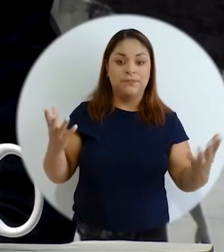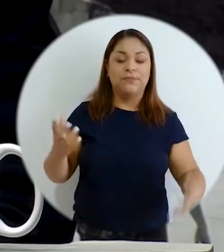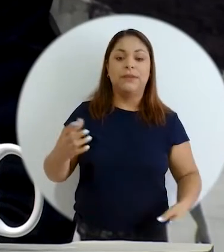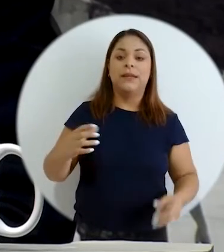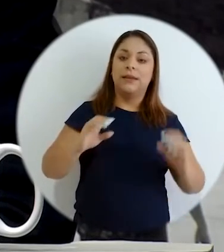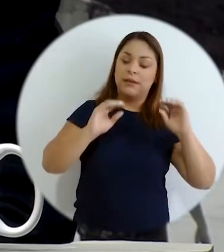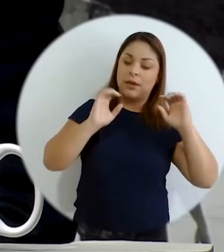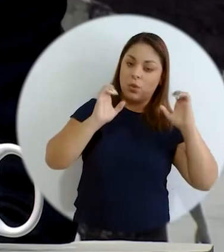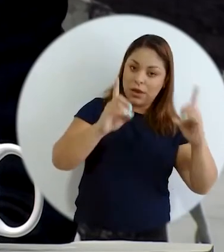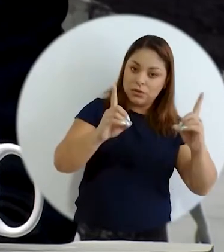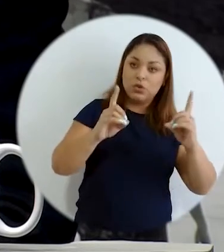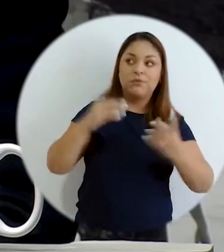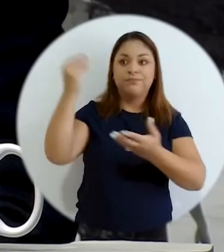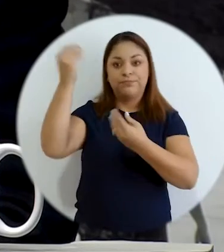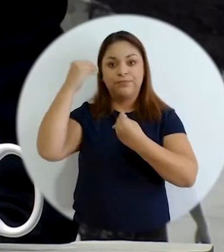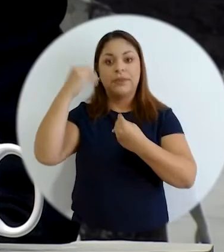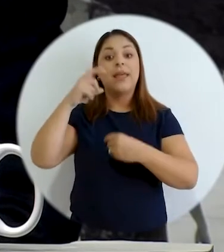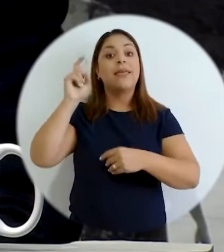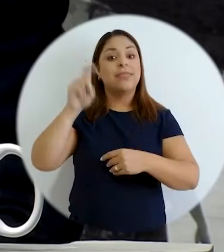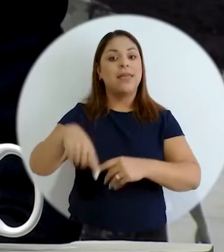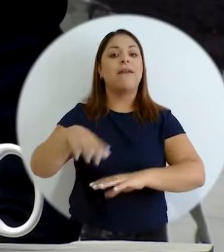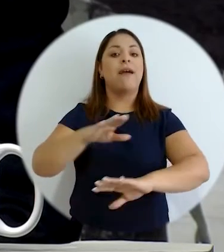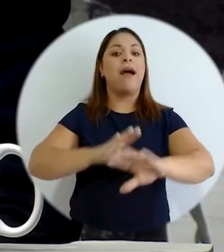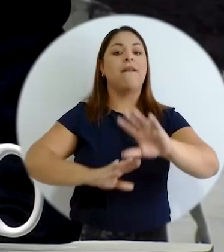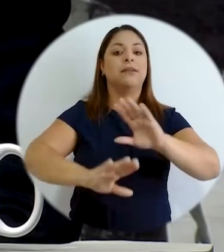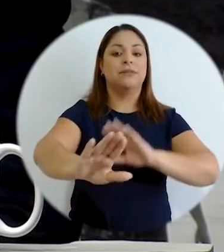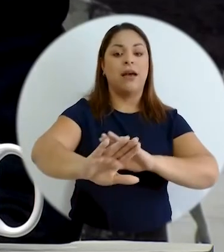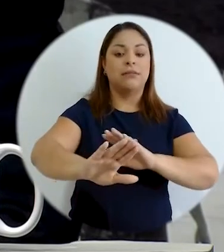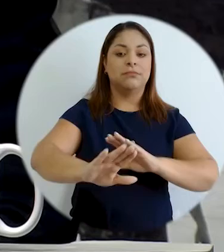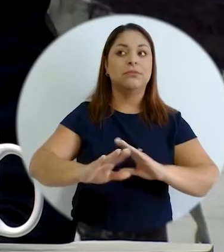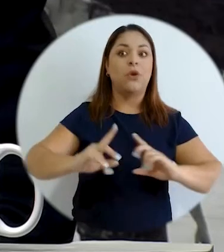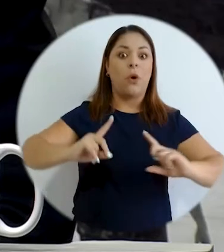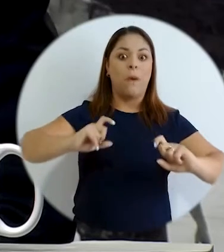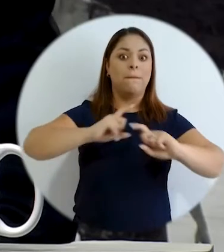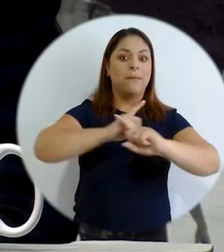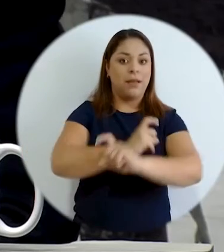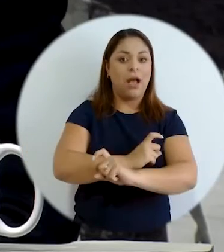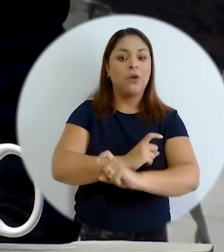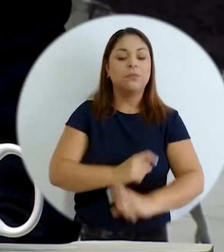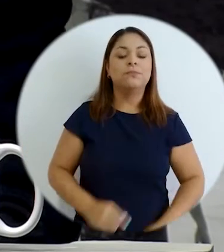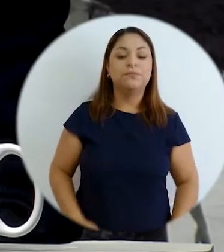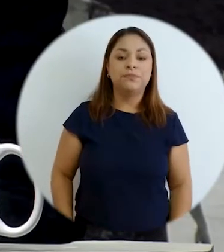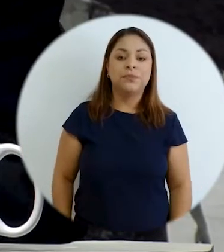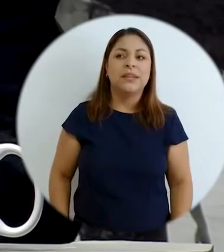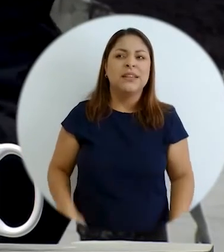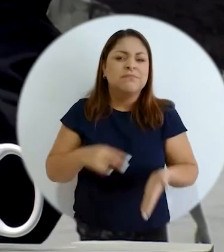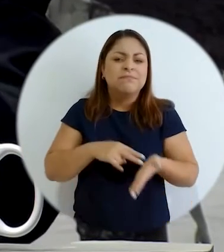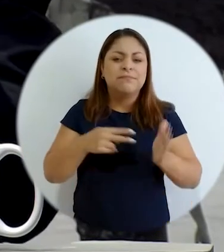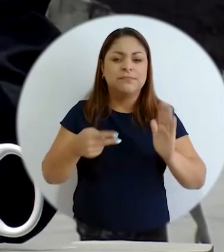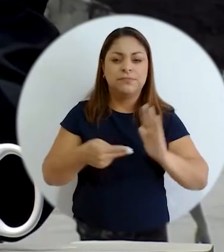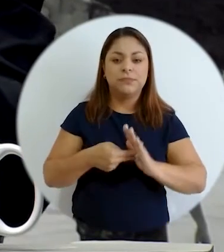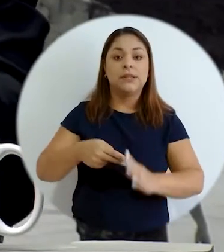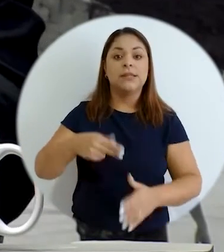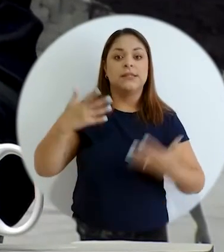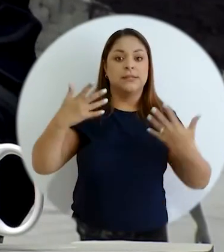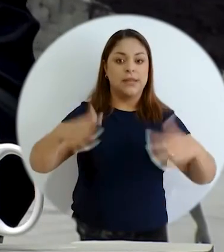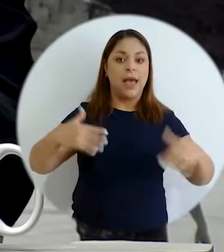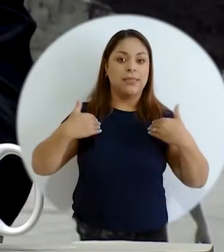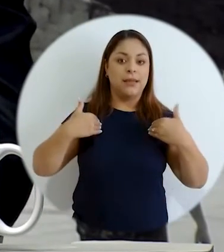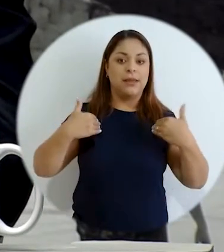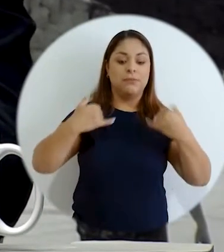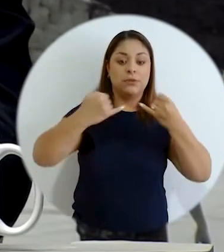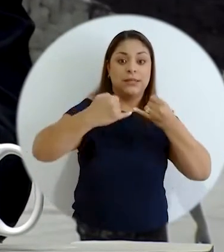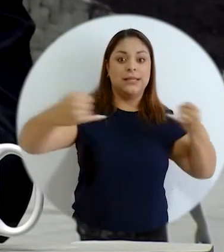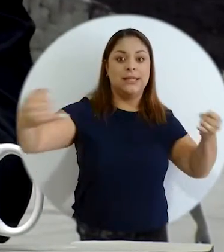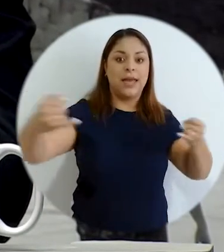de formación y educación hay que avanzar ahora en un nivel que es muy complicado es decir hemos trazado